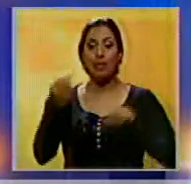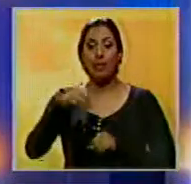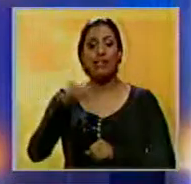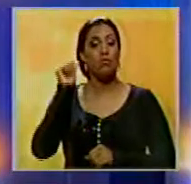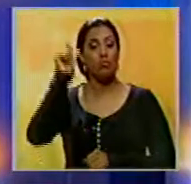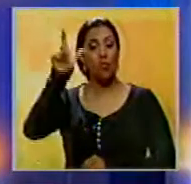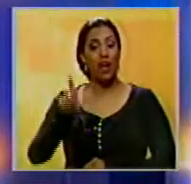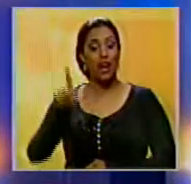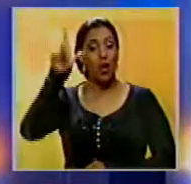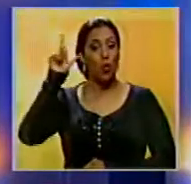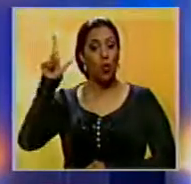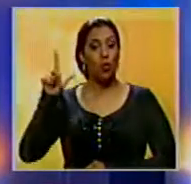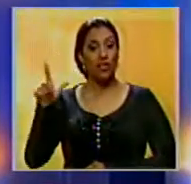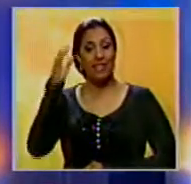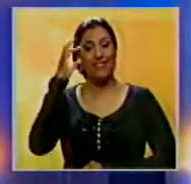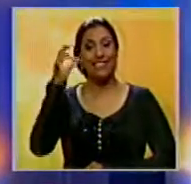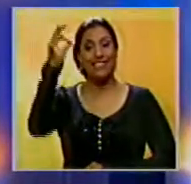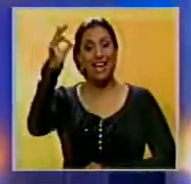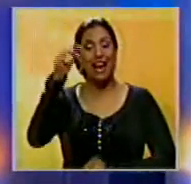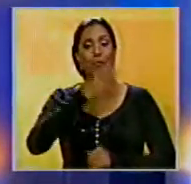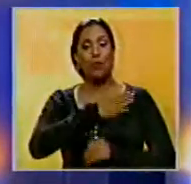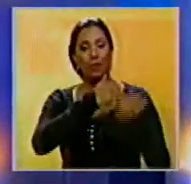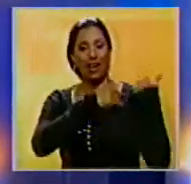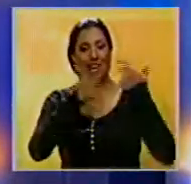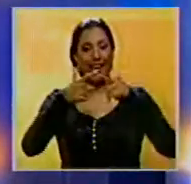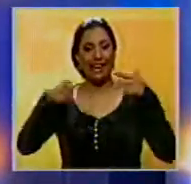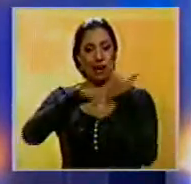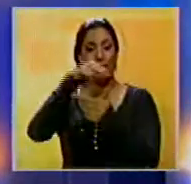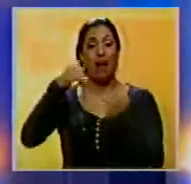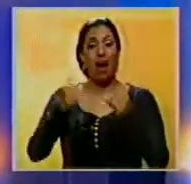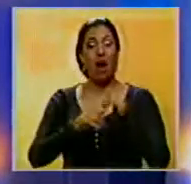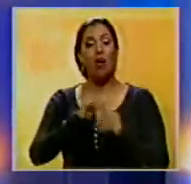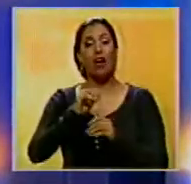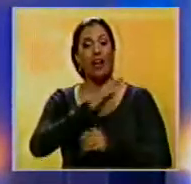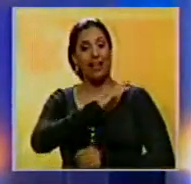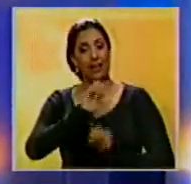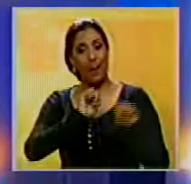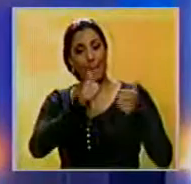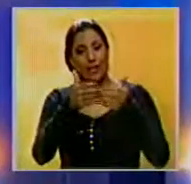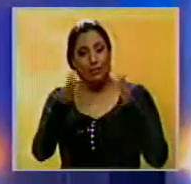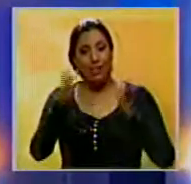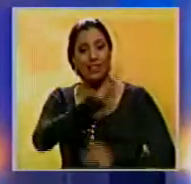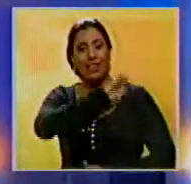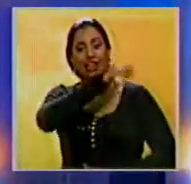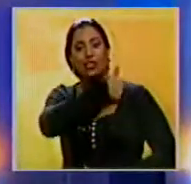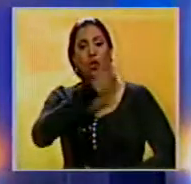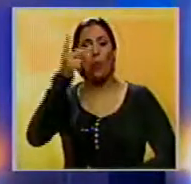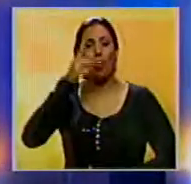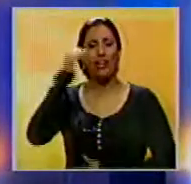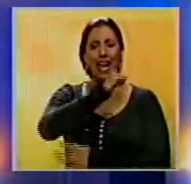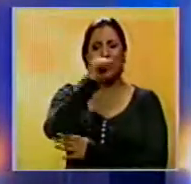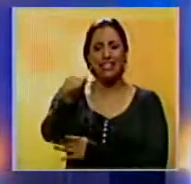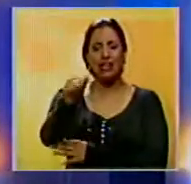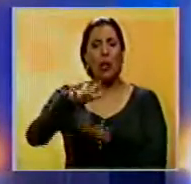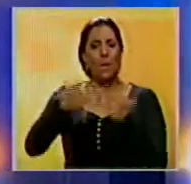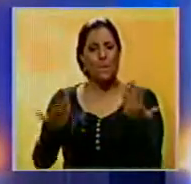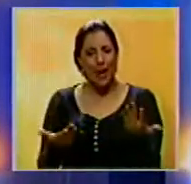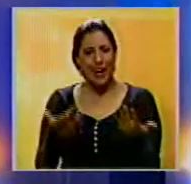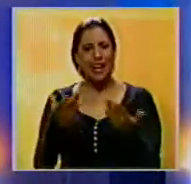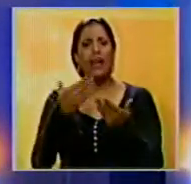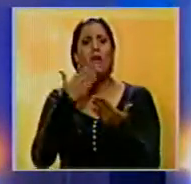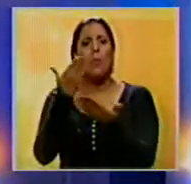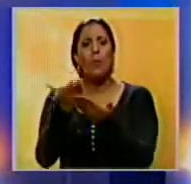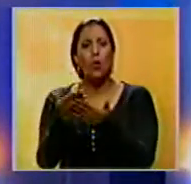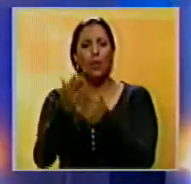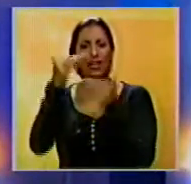Luisa Ortega Díaz, Fiscal General de la República, inauguró la Dirección de Política Criminal del Ministerio Público para generar propuestas que disminuyan los